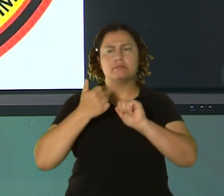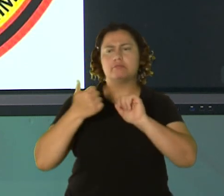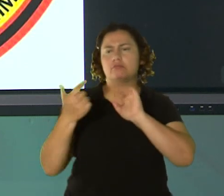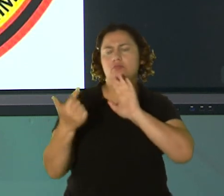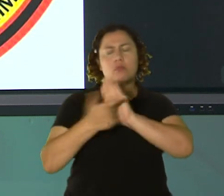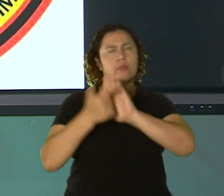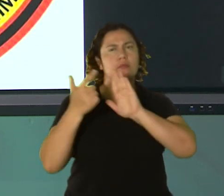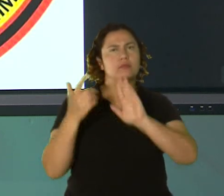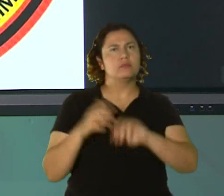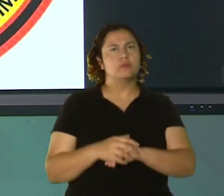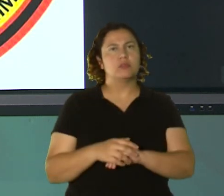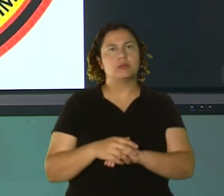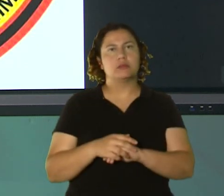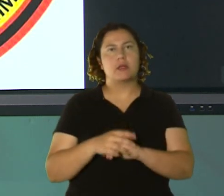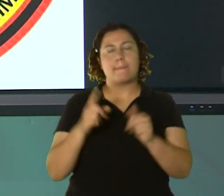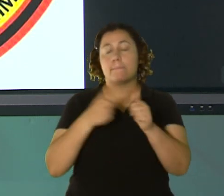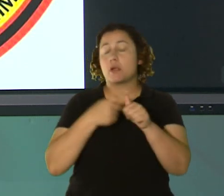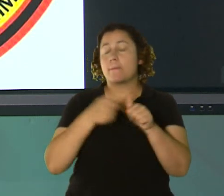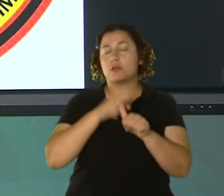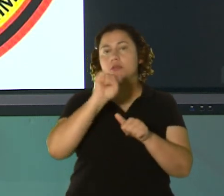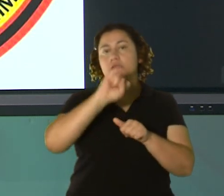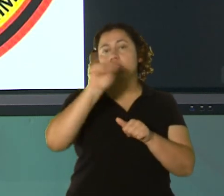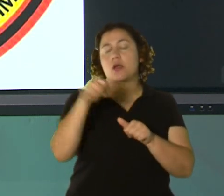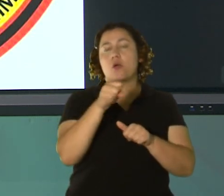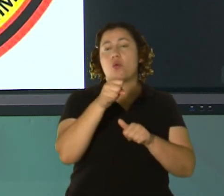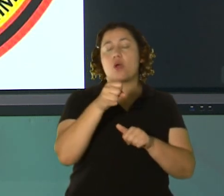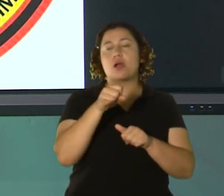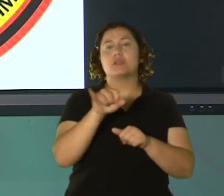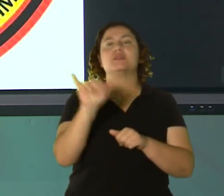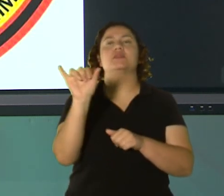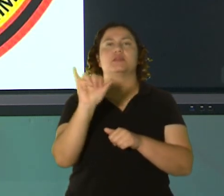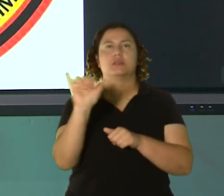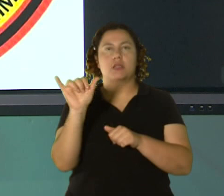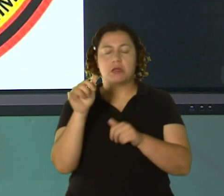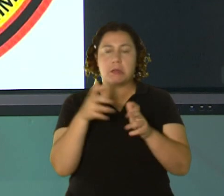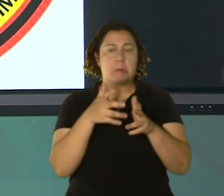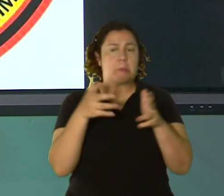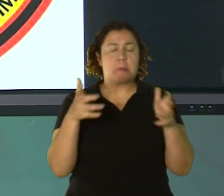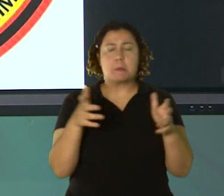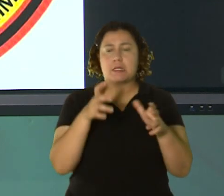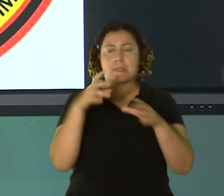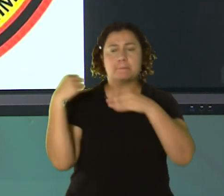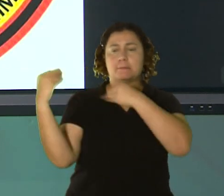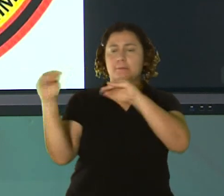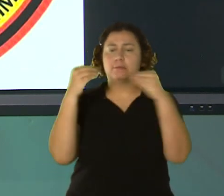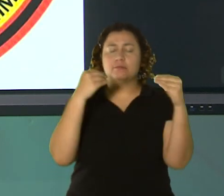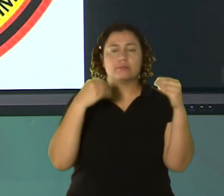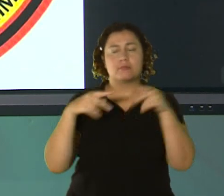Rico. Claro, primero está la capital San Juan y Bayamón es uno que hay una gran cantidad de centros comerciales,